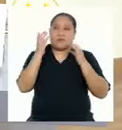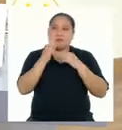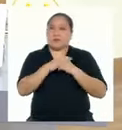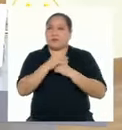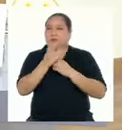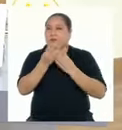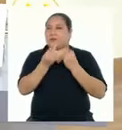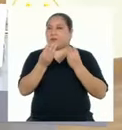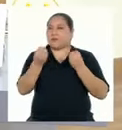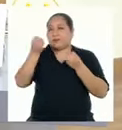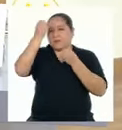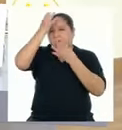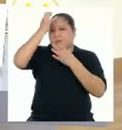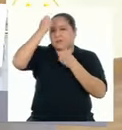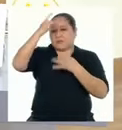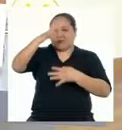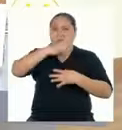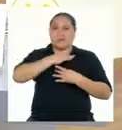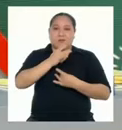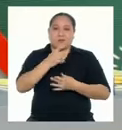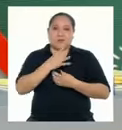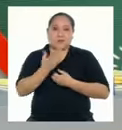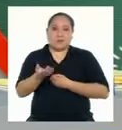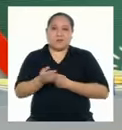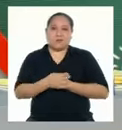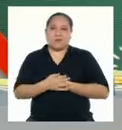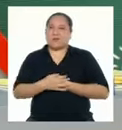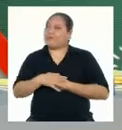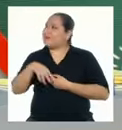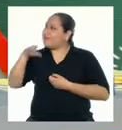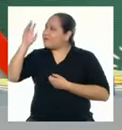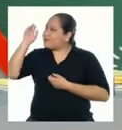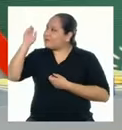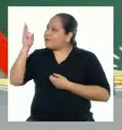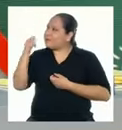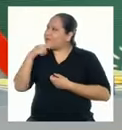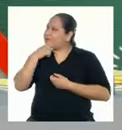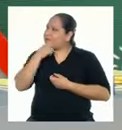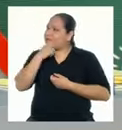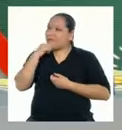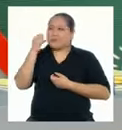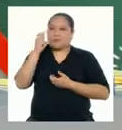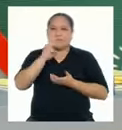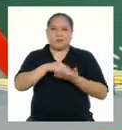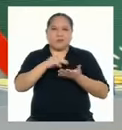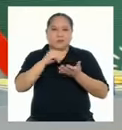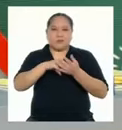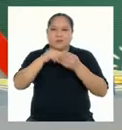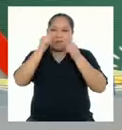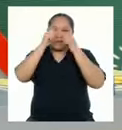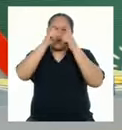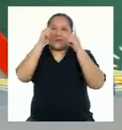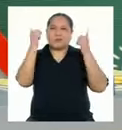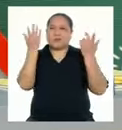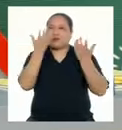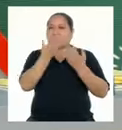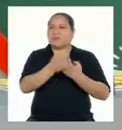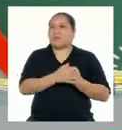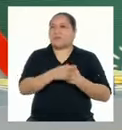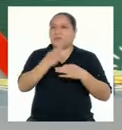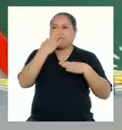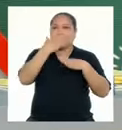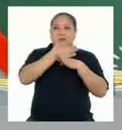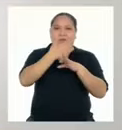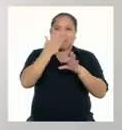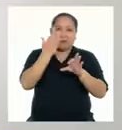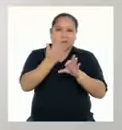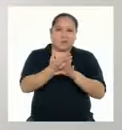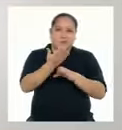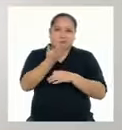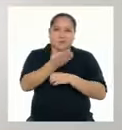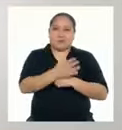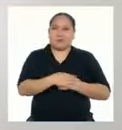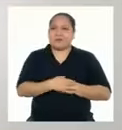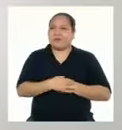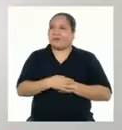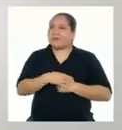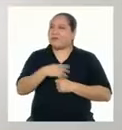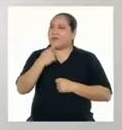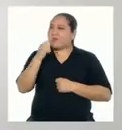contiene Mucha información interesante Profesora Pero lo que más me llama La atención Es la forma